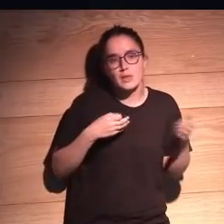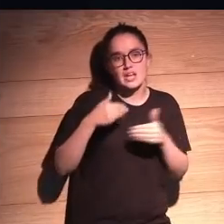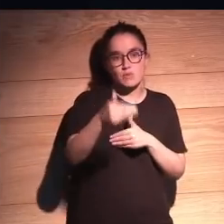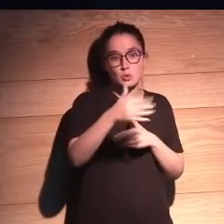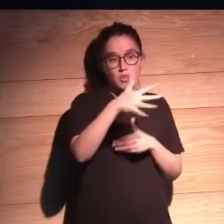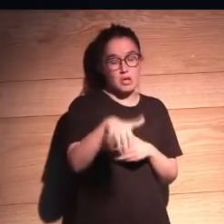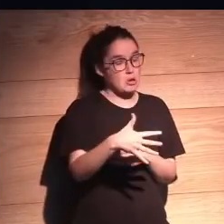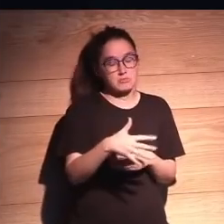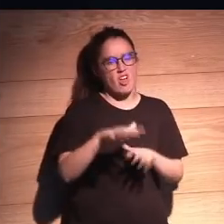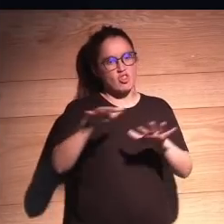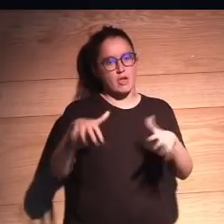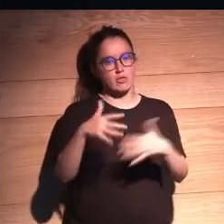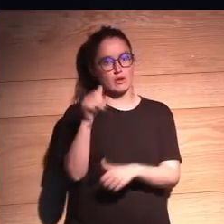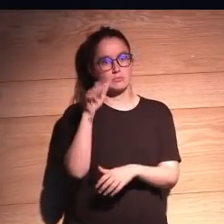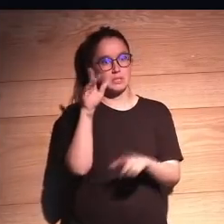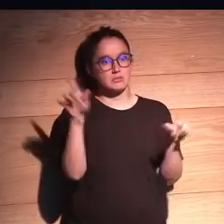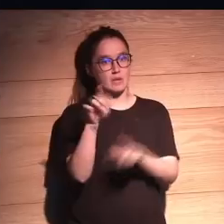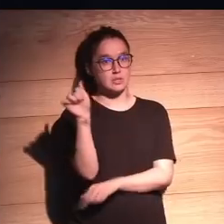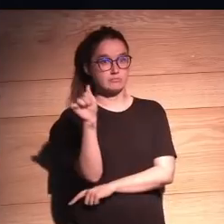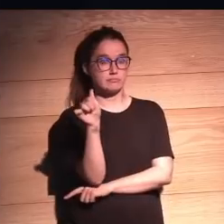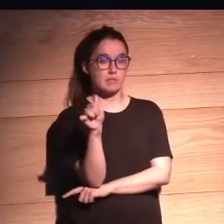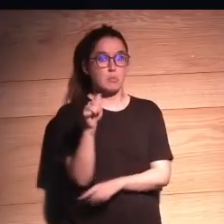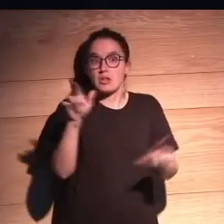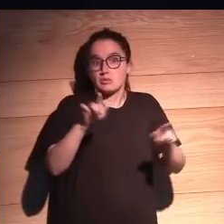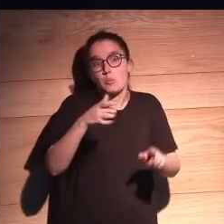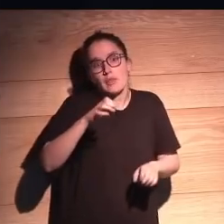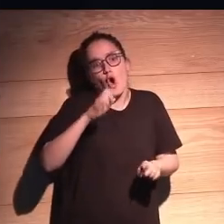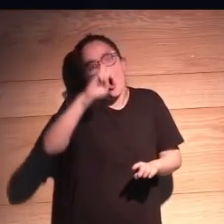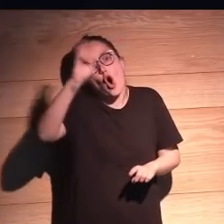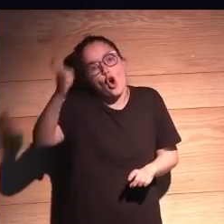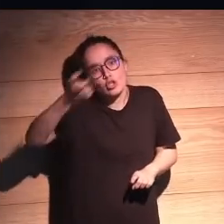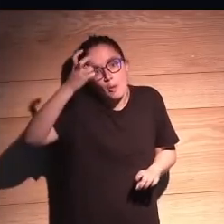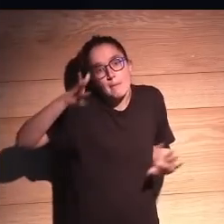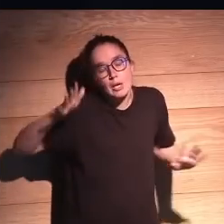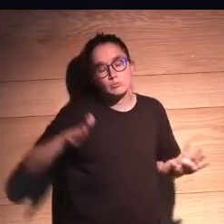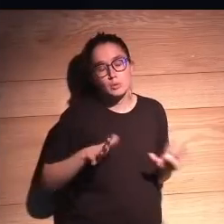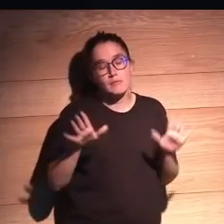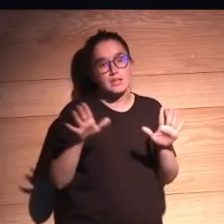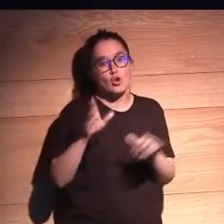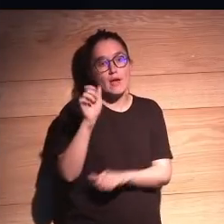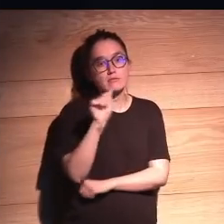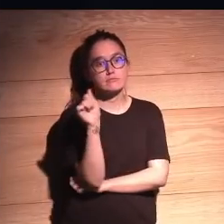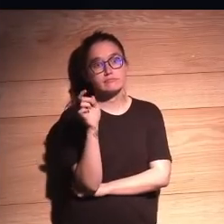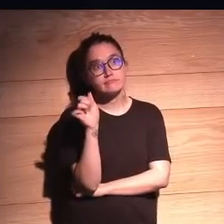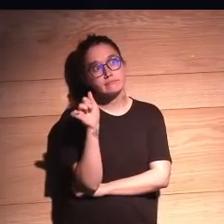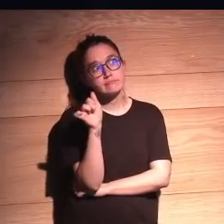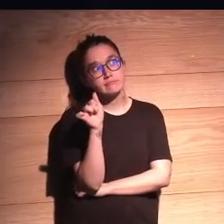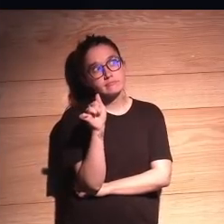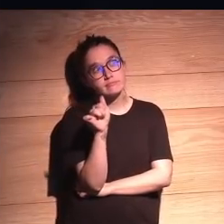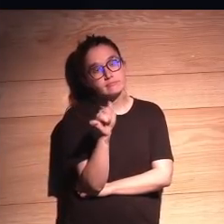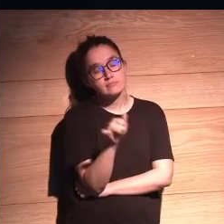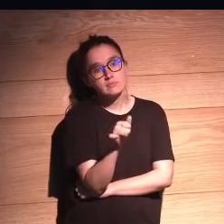se pasan 10 horas no será una televisión será más divertido pero posiblemente sea ese un triste futuro ¿no?